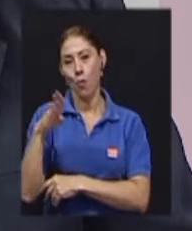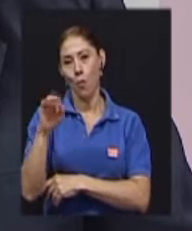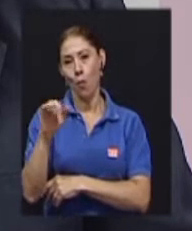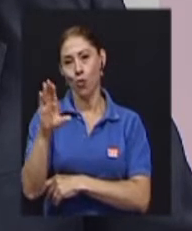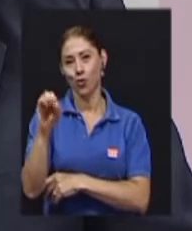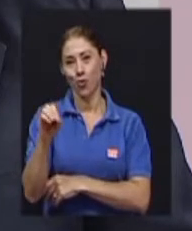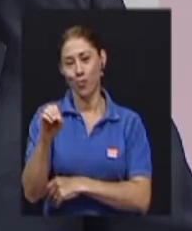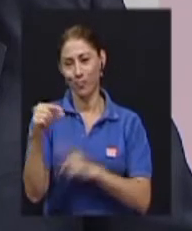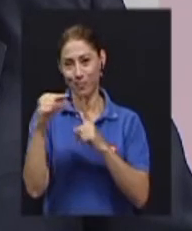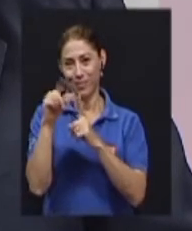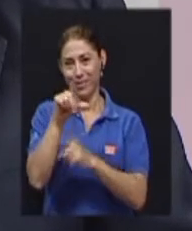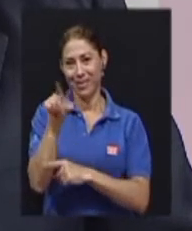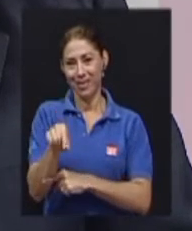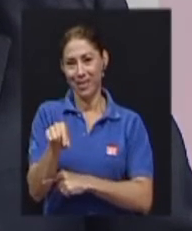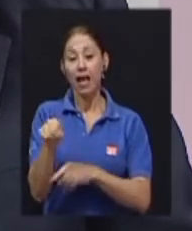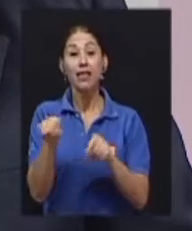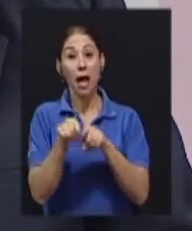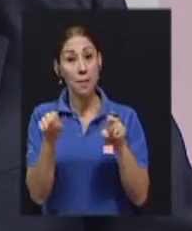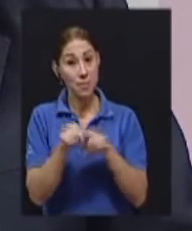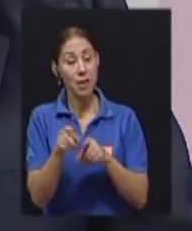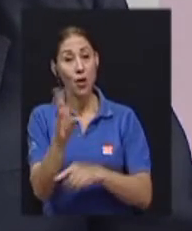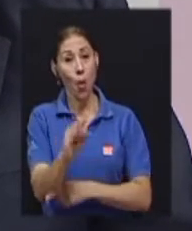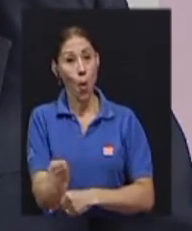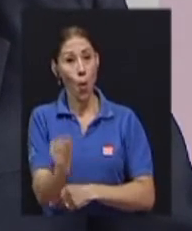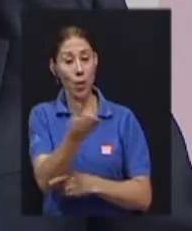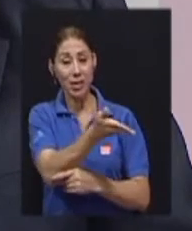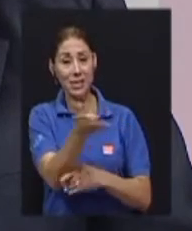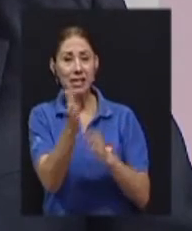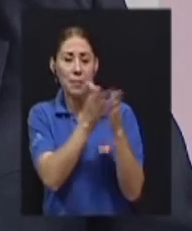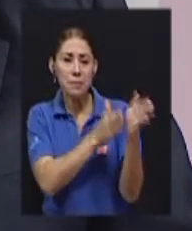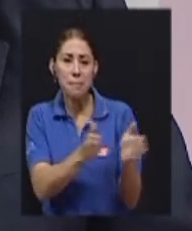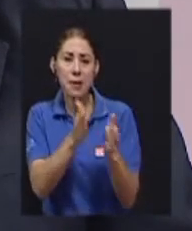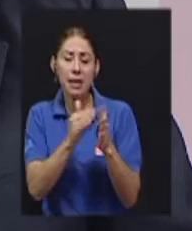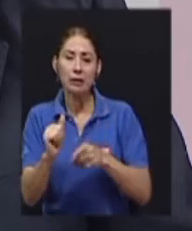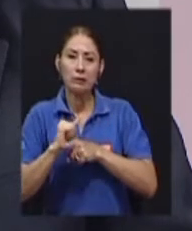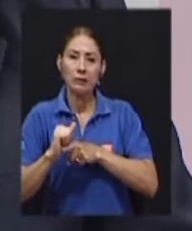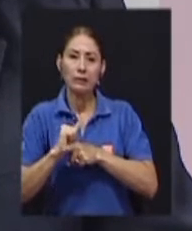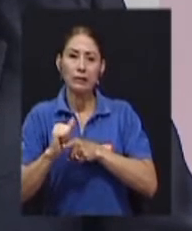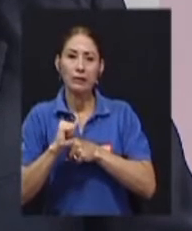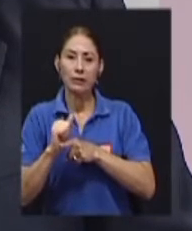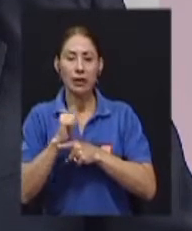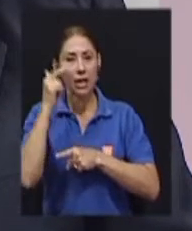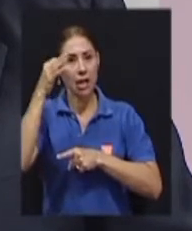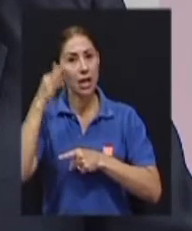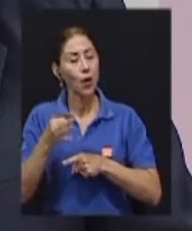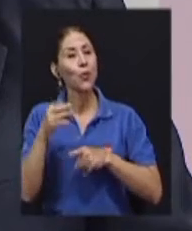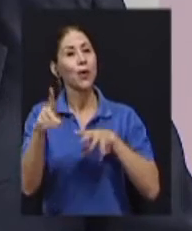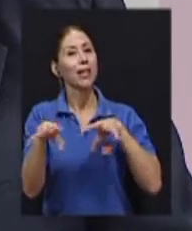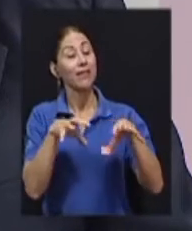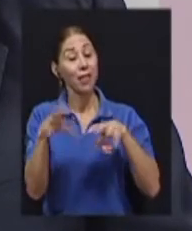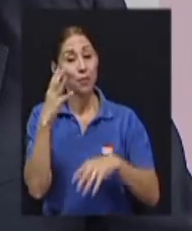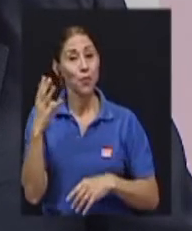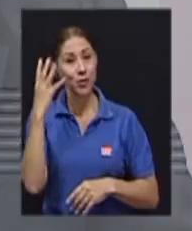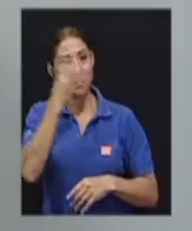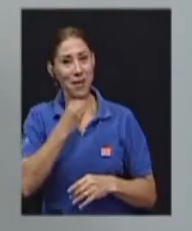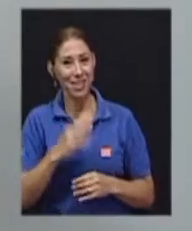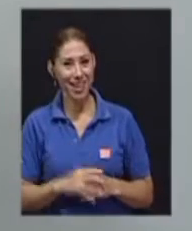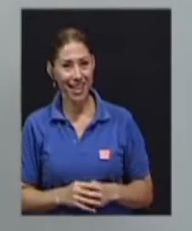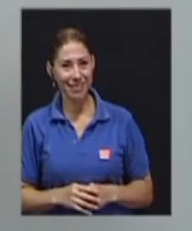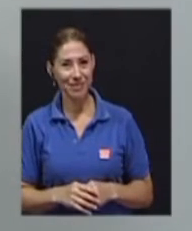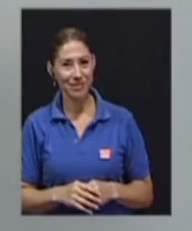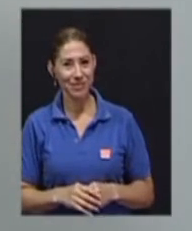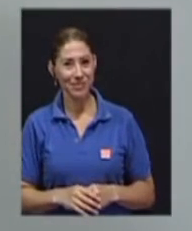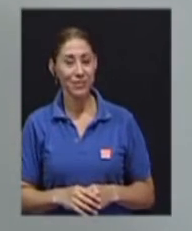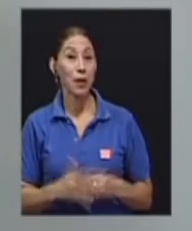preparando por jóvenes nuestros y creo que va a ser otra actividad pues muy simpática. Pues